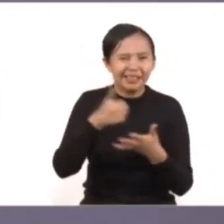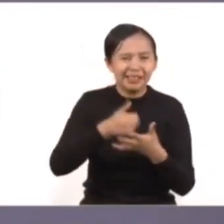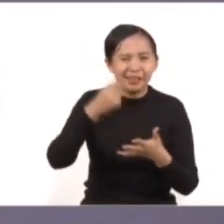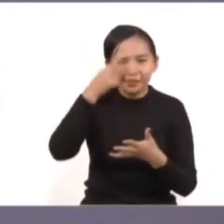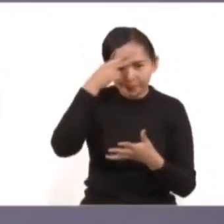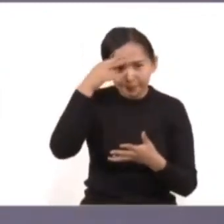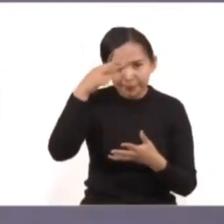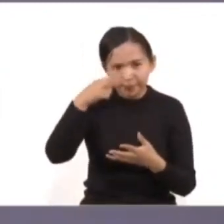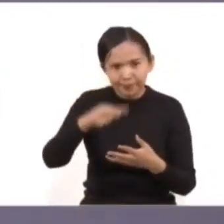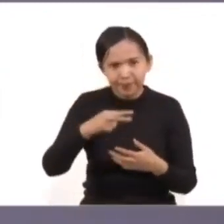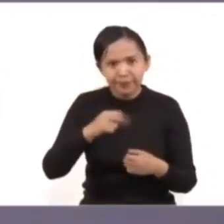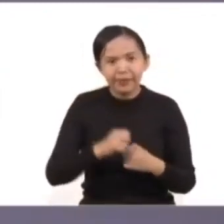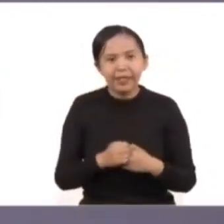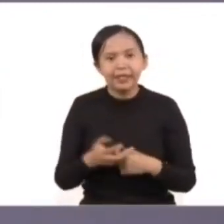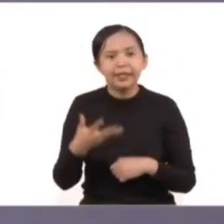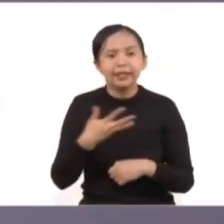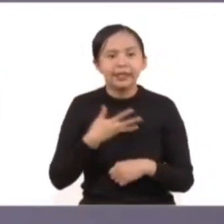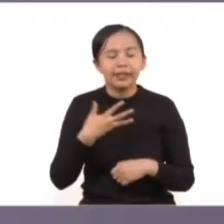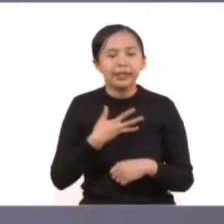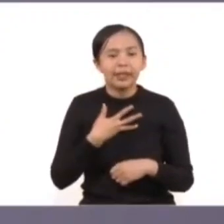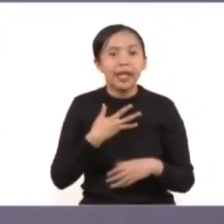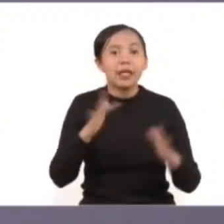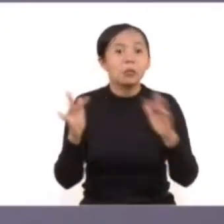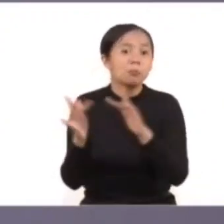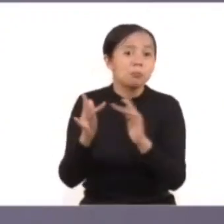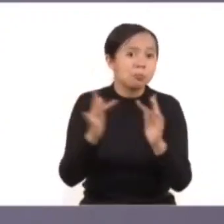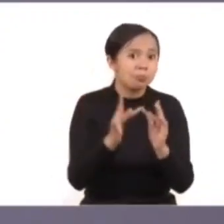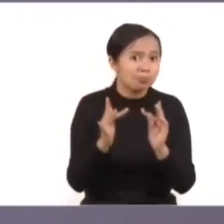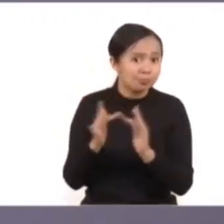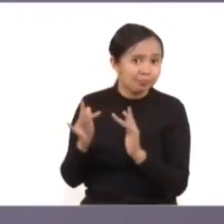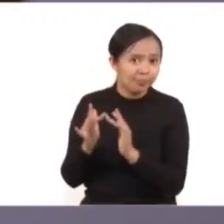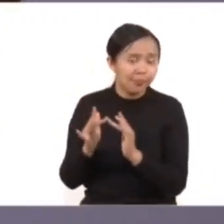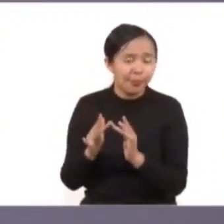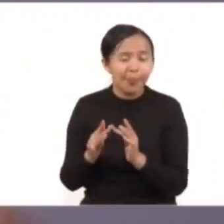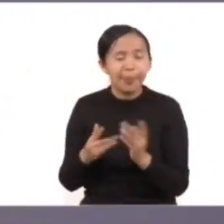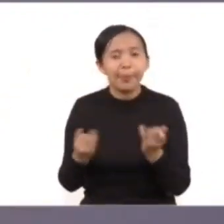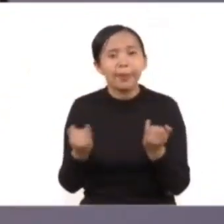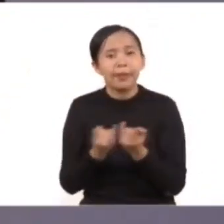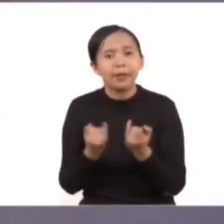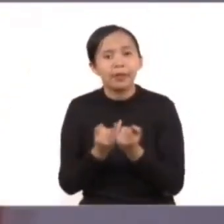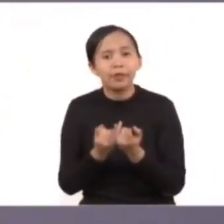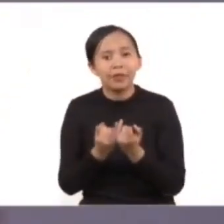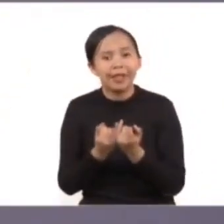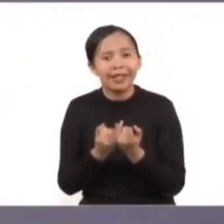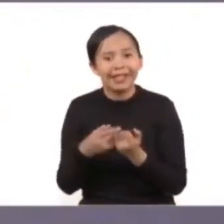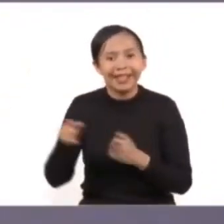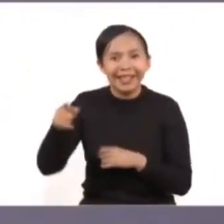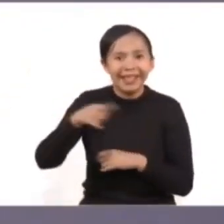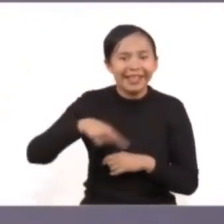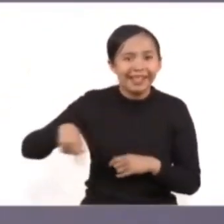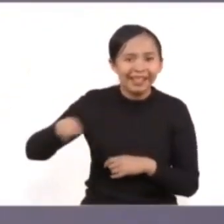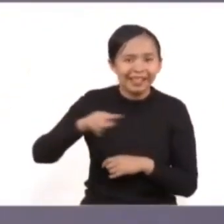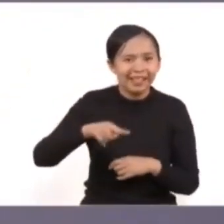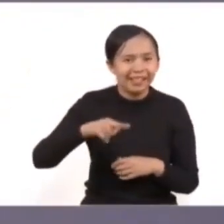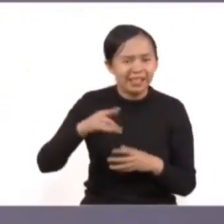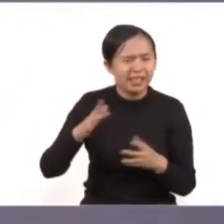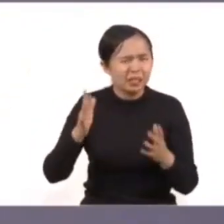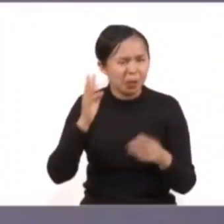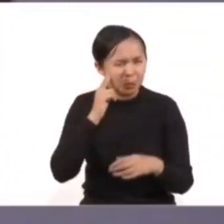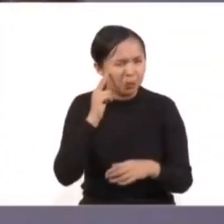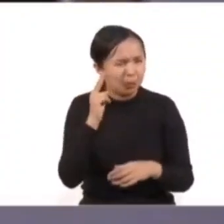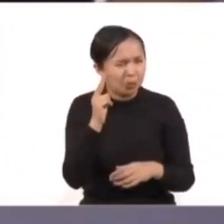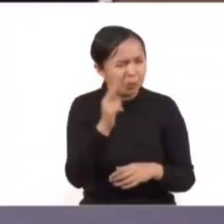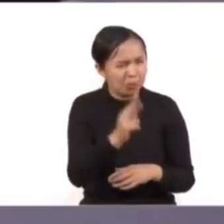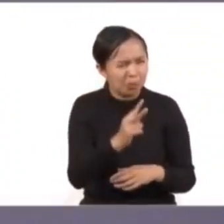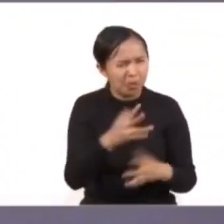México, de la enorme presencia de las redes sociales, de la cantidad de odio que hay y que circula también en ellas